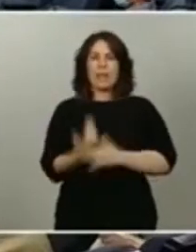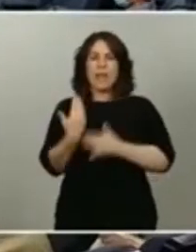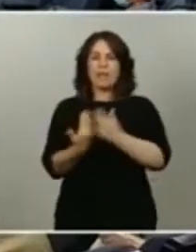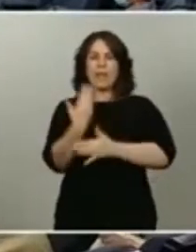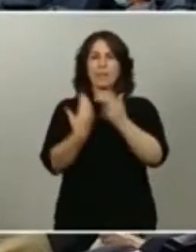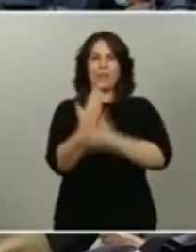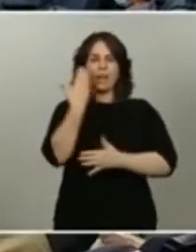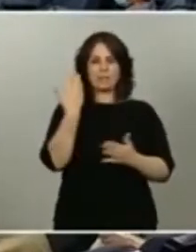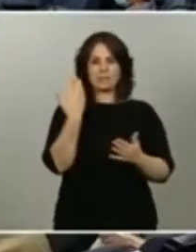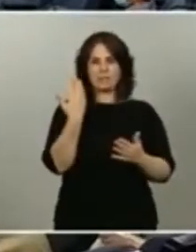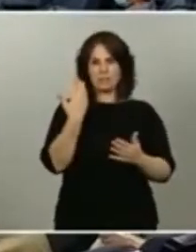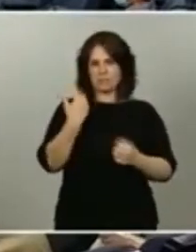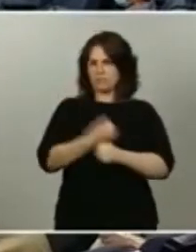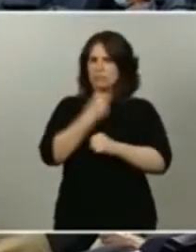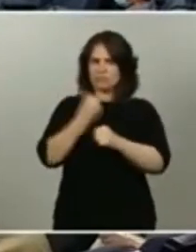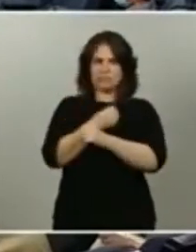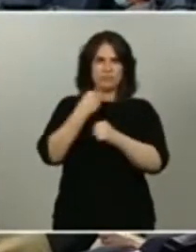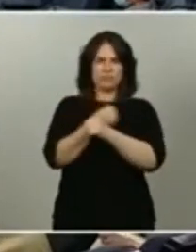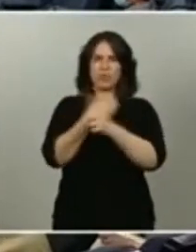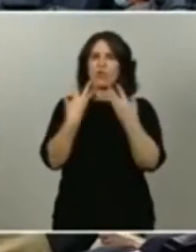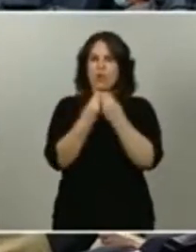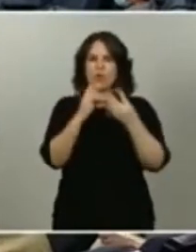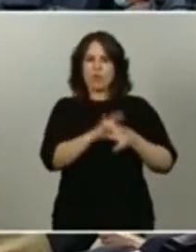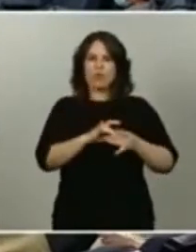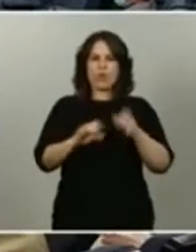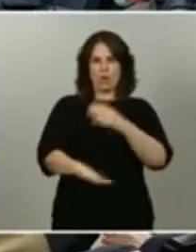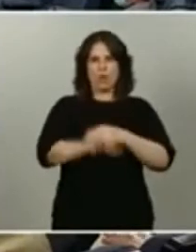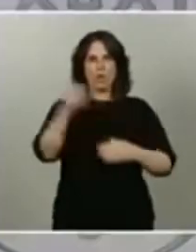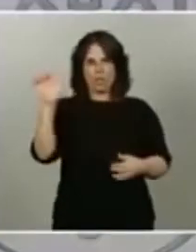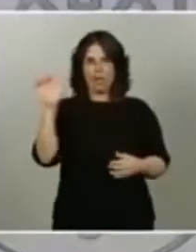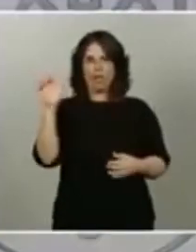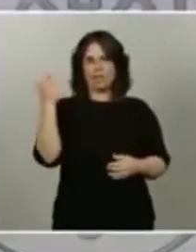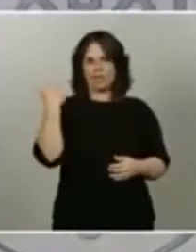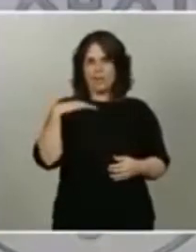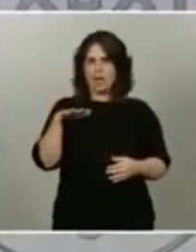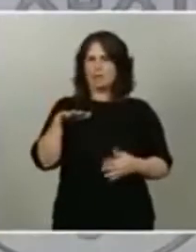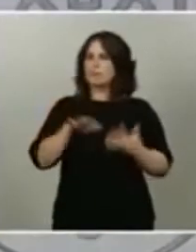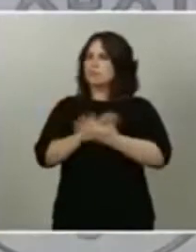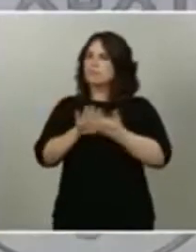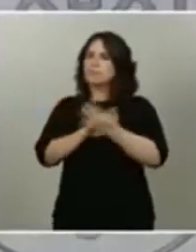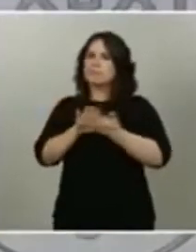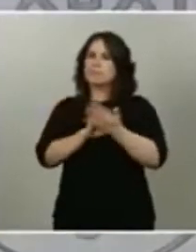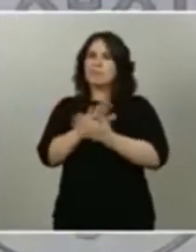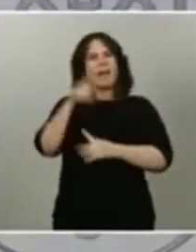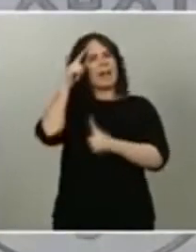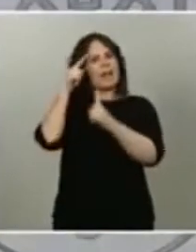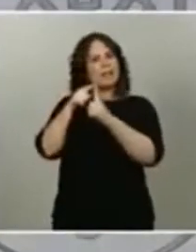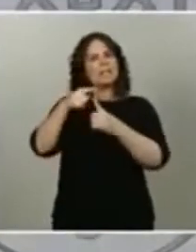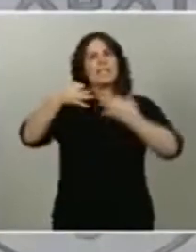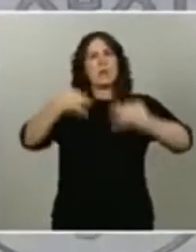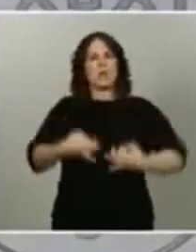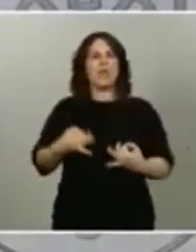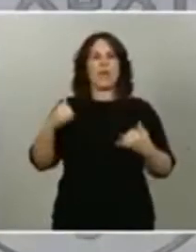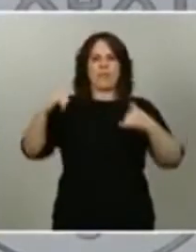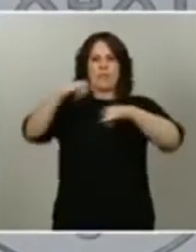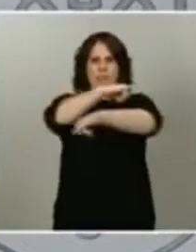conjunto de la Unión Europea para determinar la seguridad, sobre todo del transporte aéreo, de la apertura de frontera